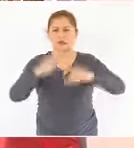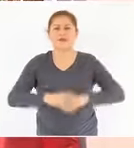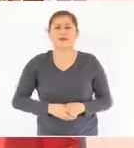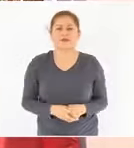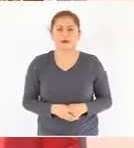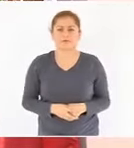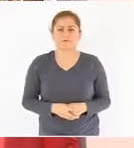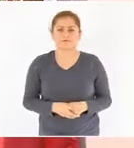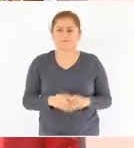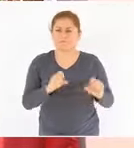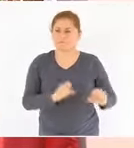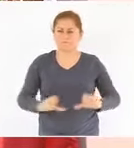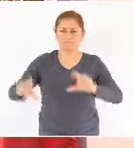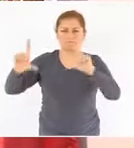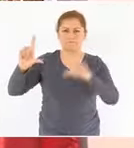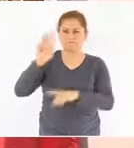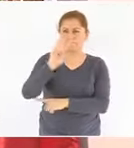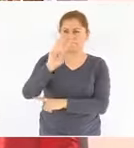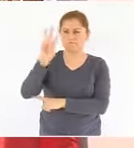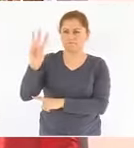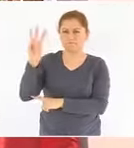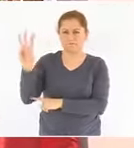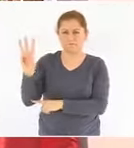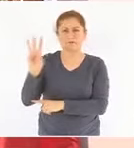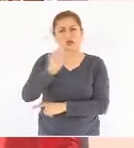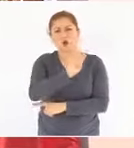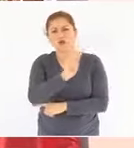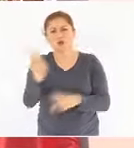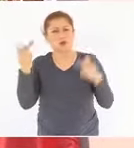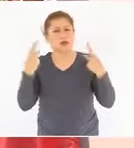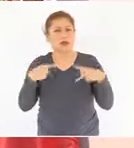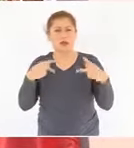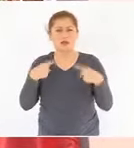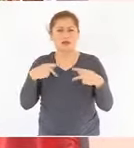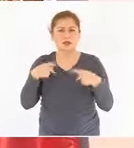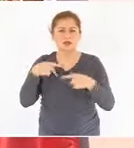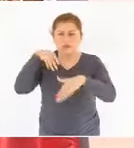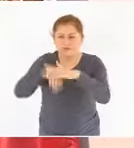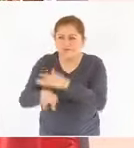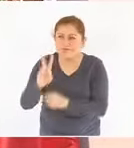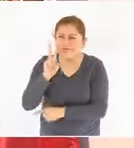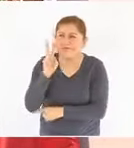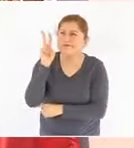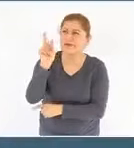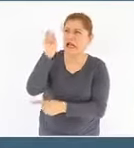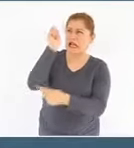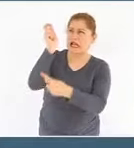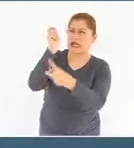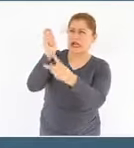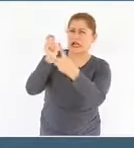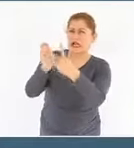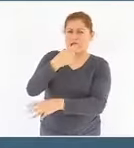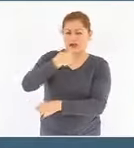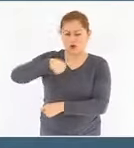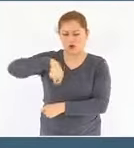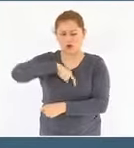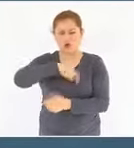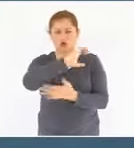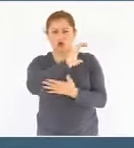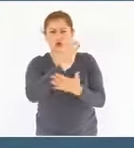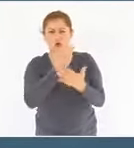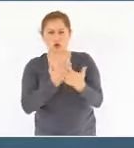cualquier interesado podrá saber cómo y a quiénes les contratamos los bienes,